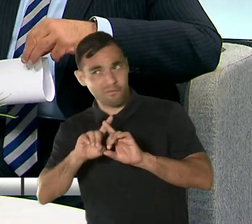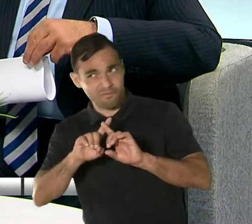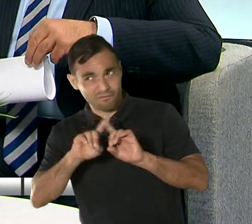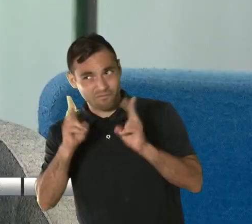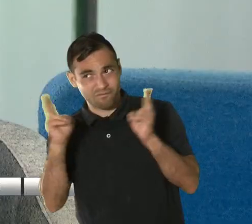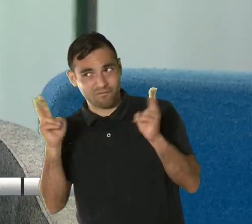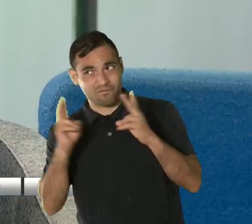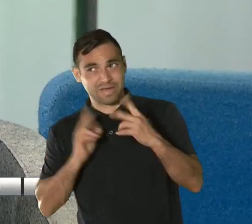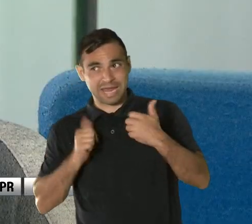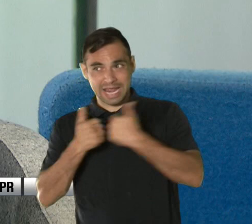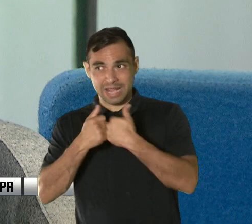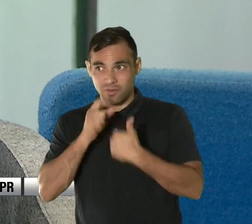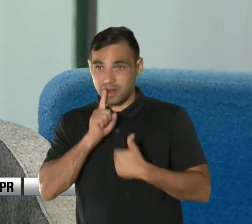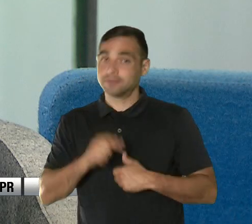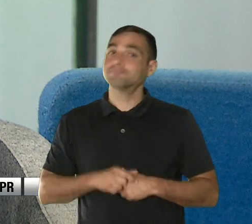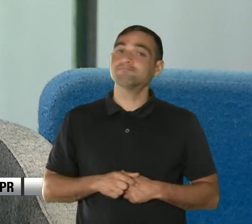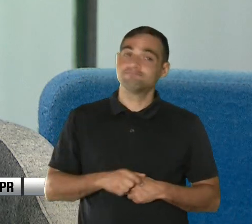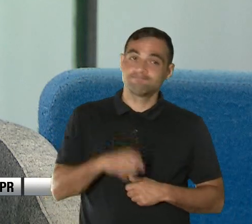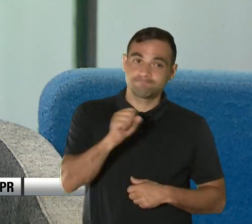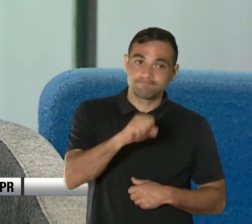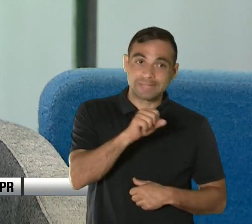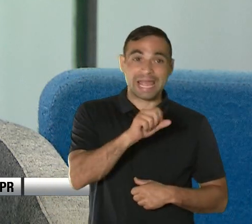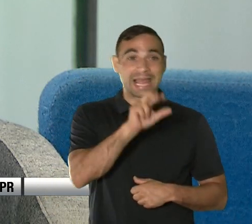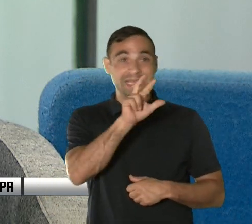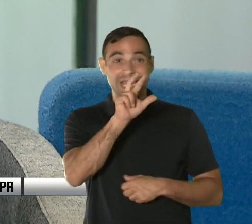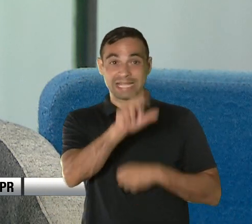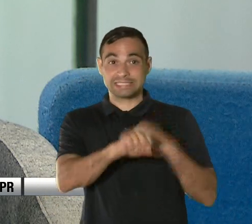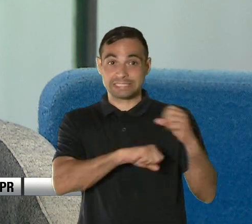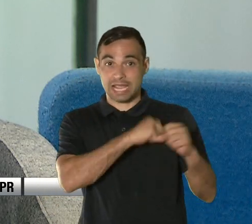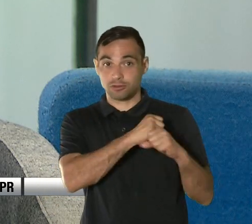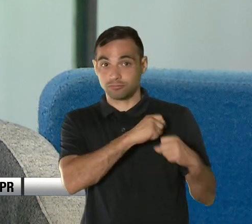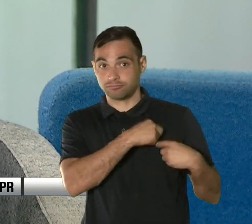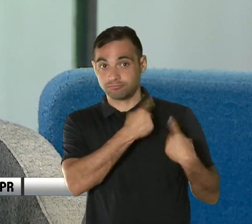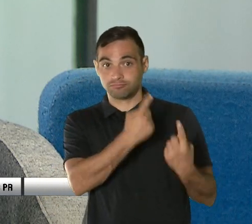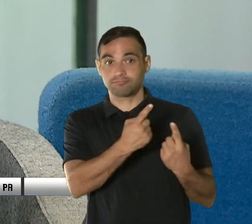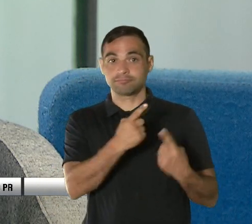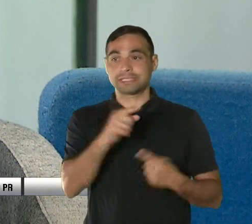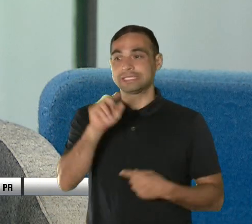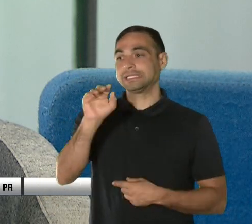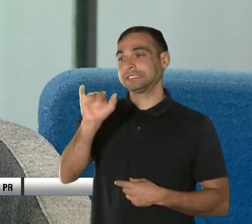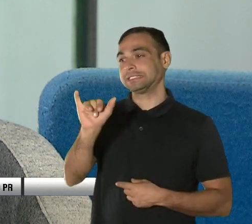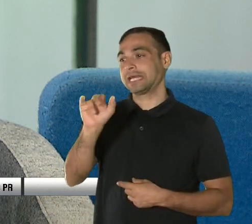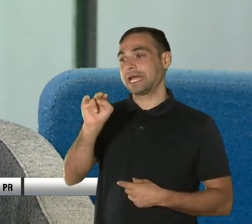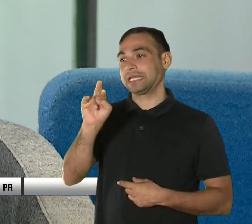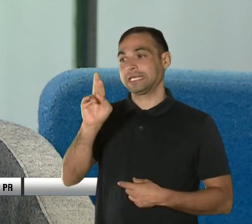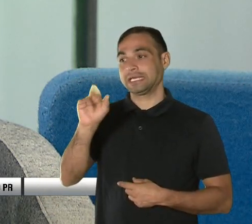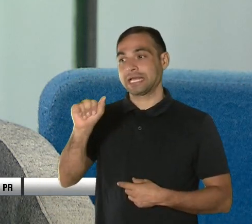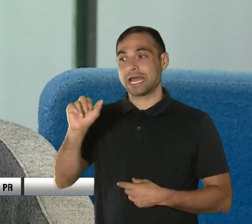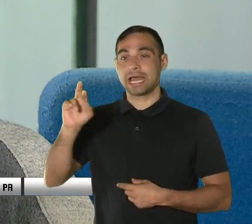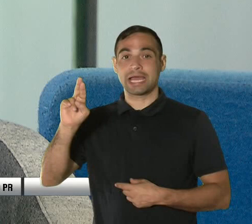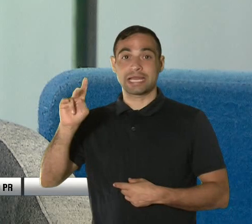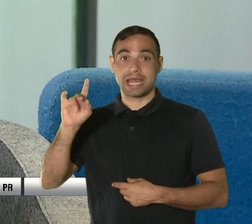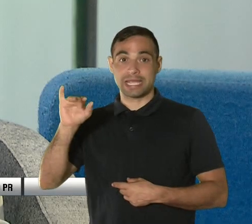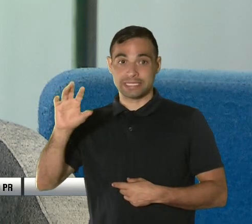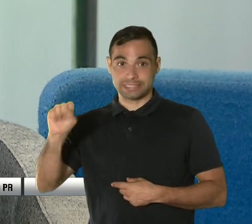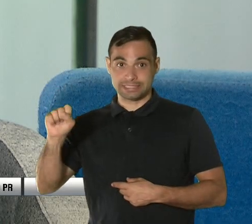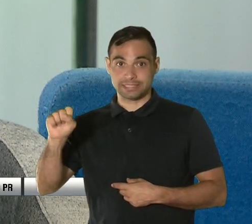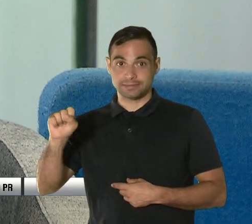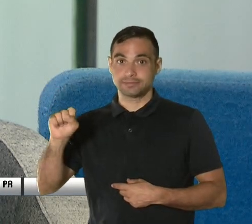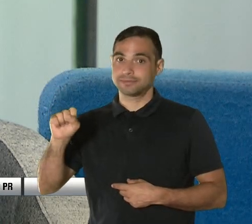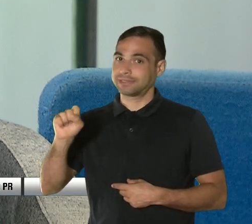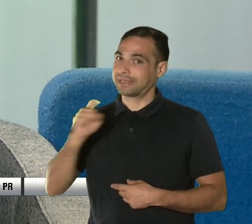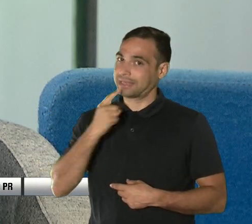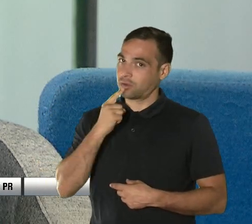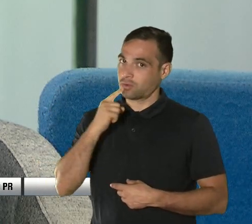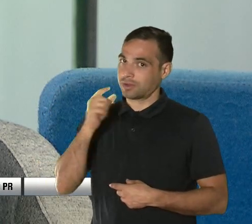¿no? Claro, llevamos 3 años. Como ha indicado nuestra secretaria, Yanira Raíces, comenzamos a ver resultados positivos. Así que este año